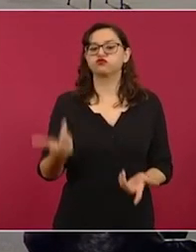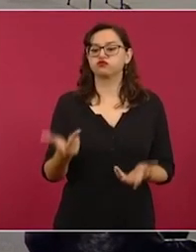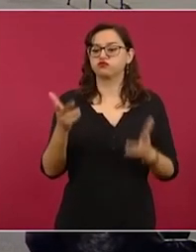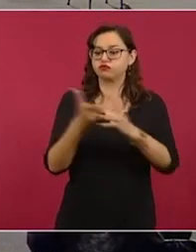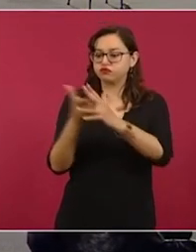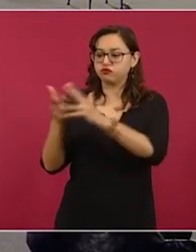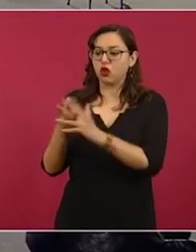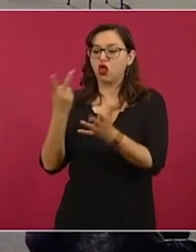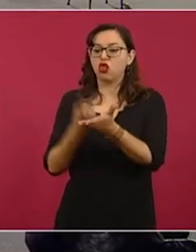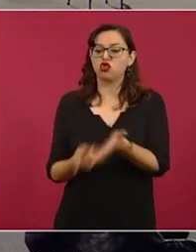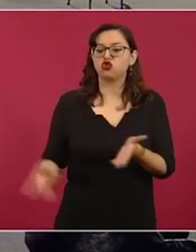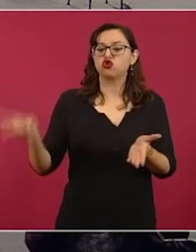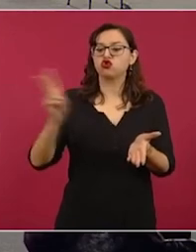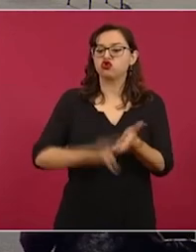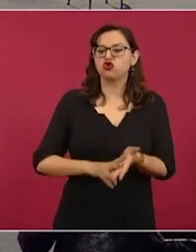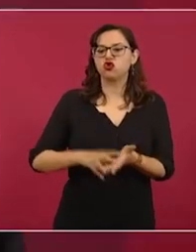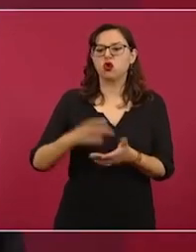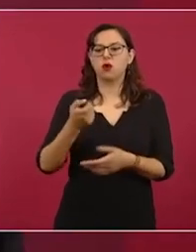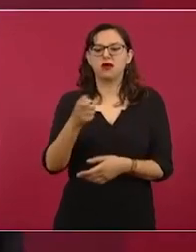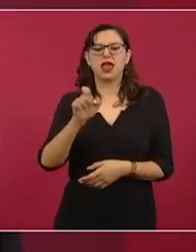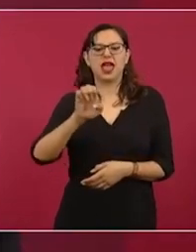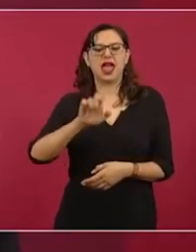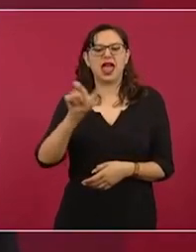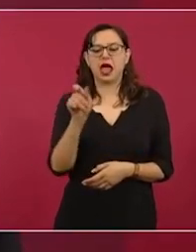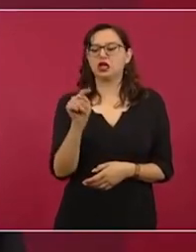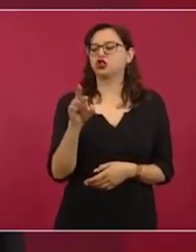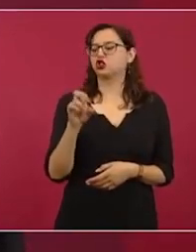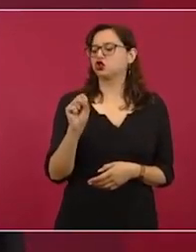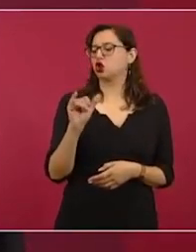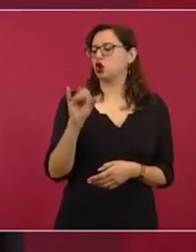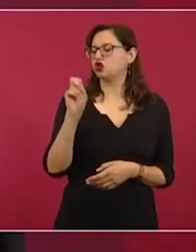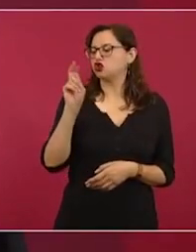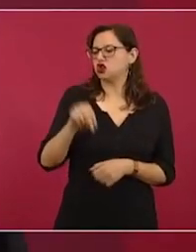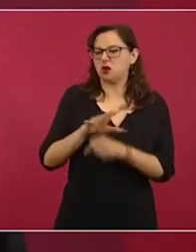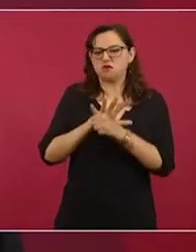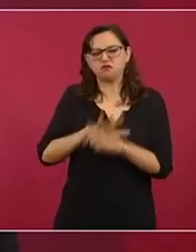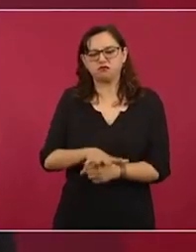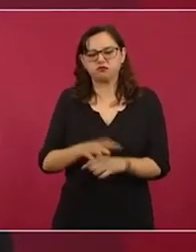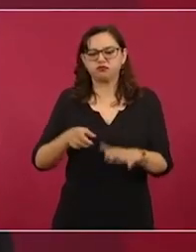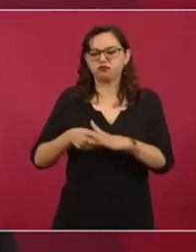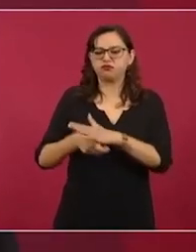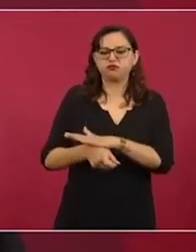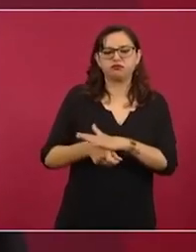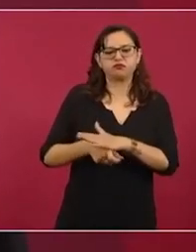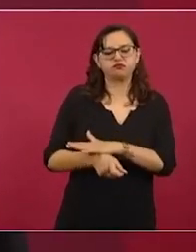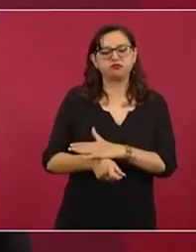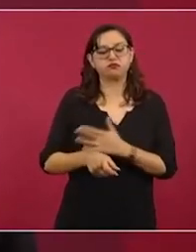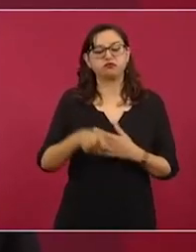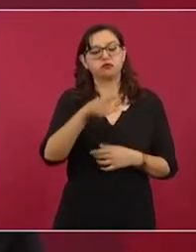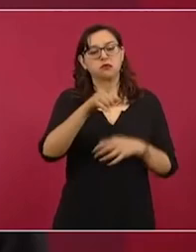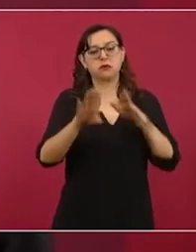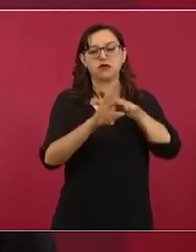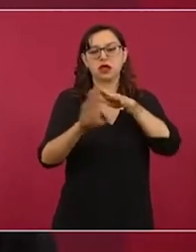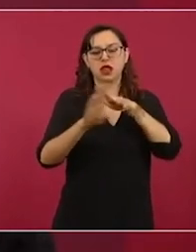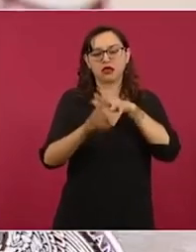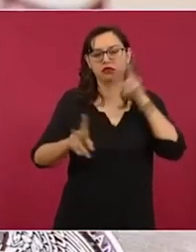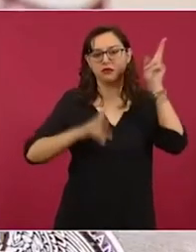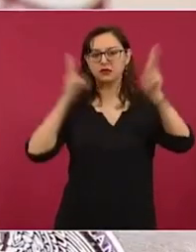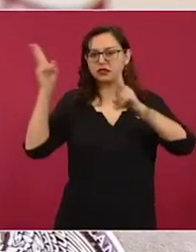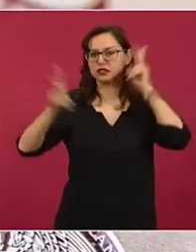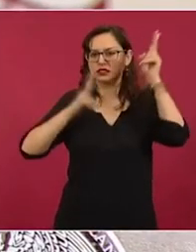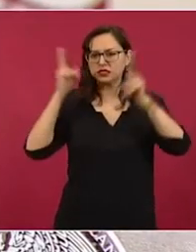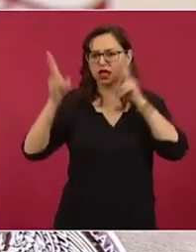doble extorsión fronteriza en regreso a casa por Semana Santa. La fuente es el mismo